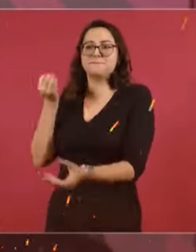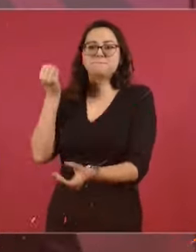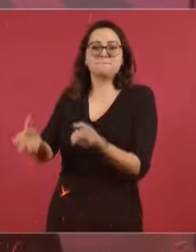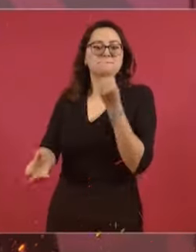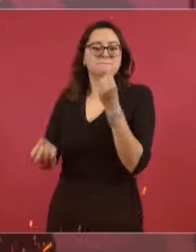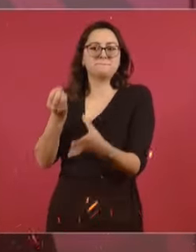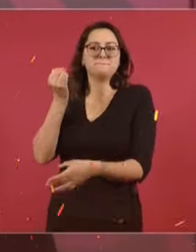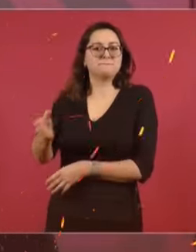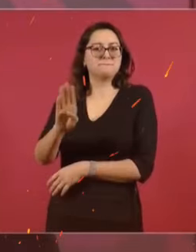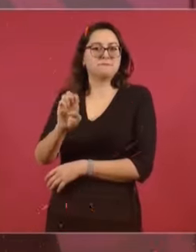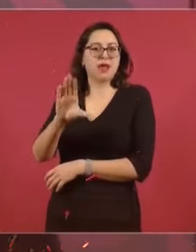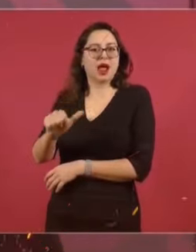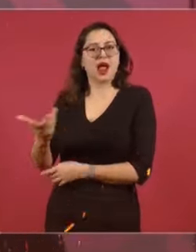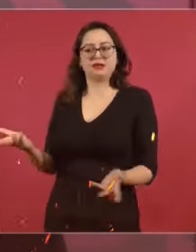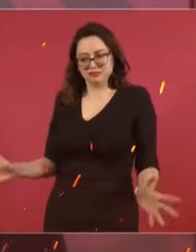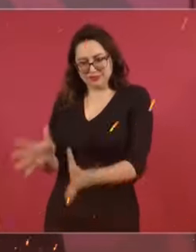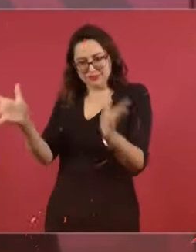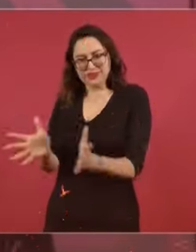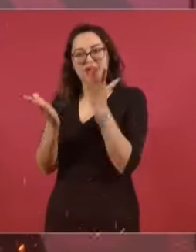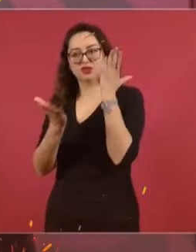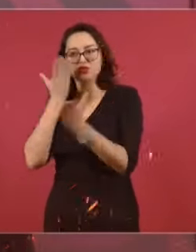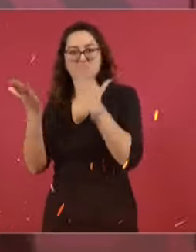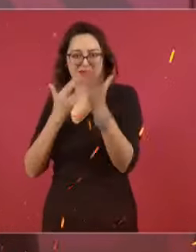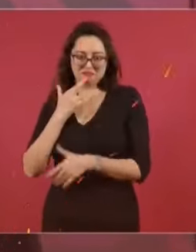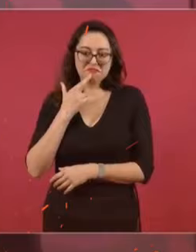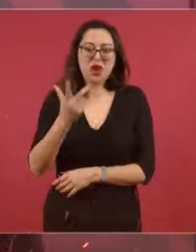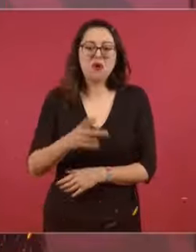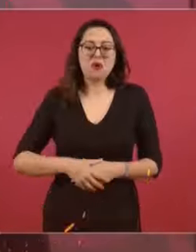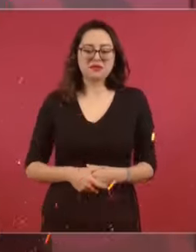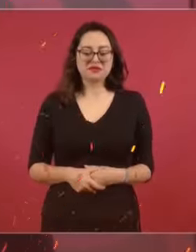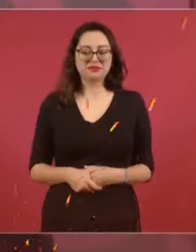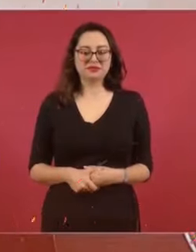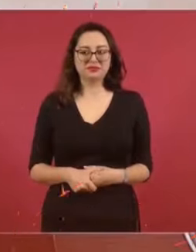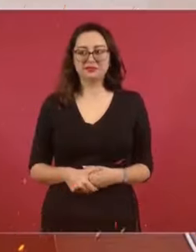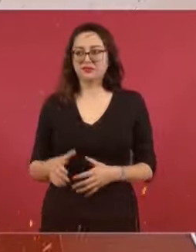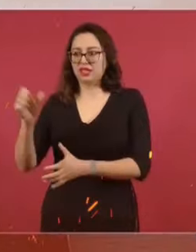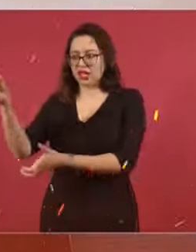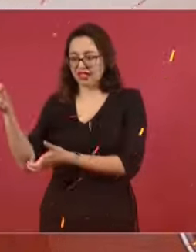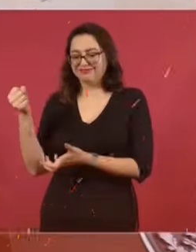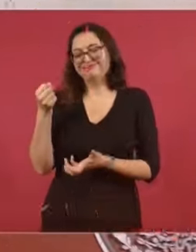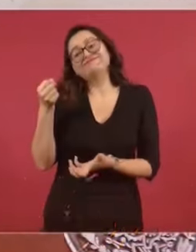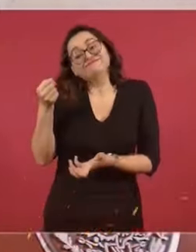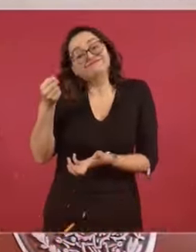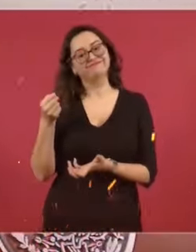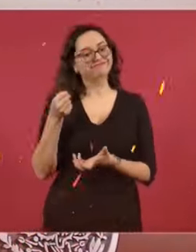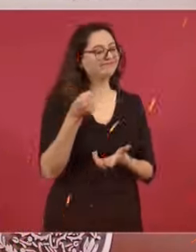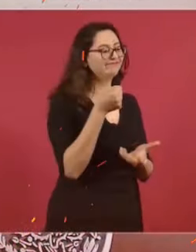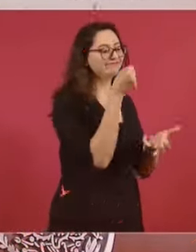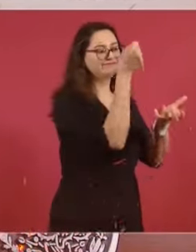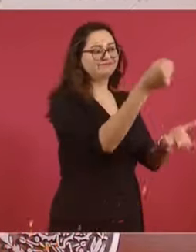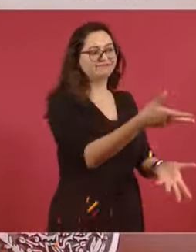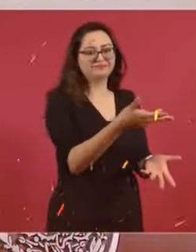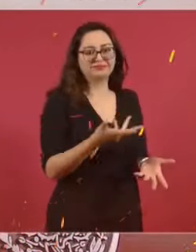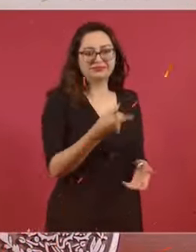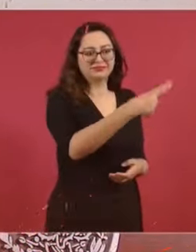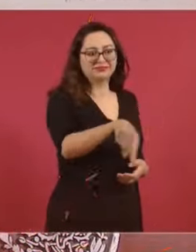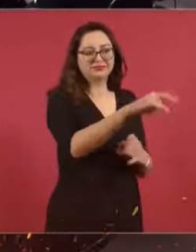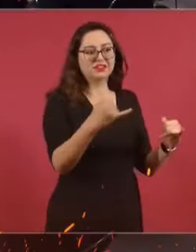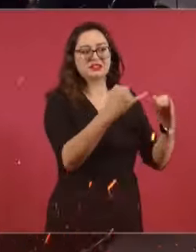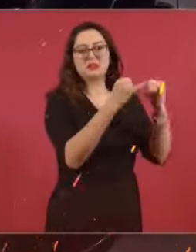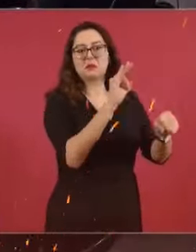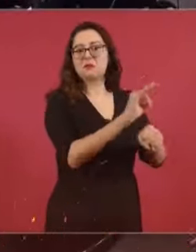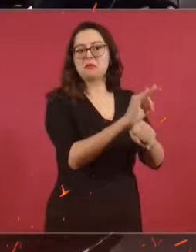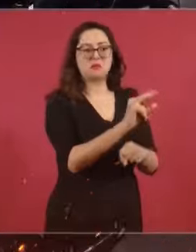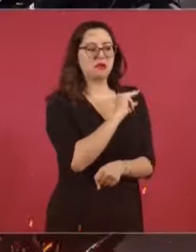escuelas, tengan becas a estos aparatos, que están hechos para proteger